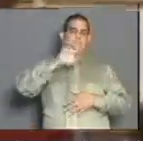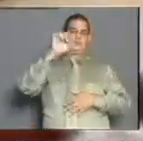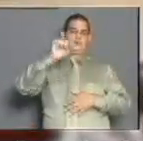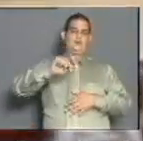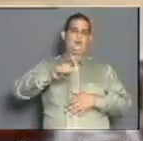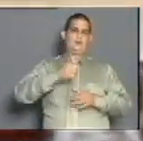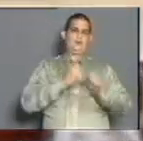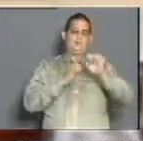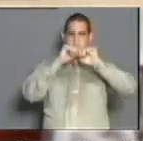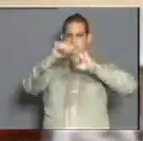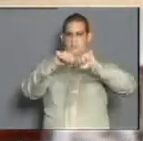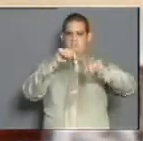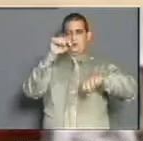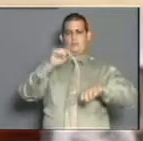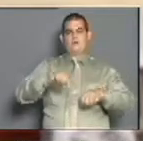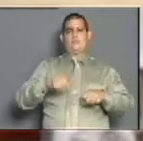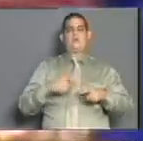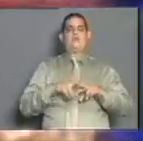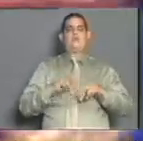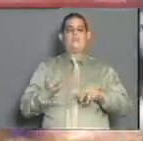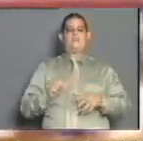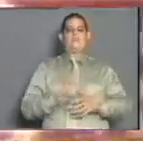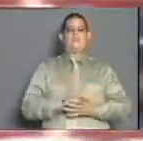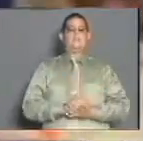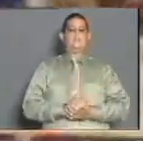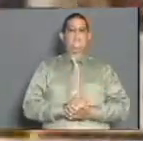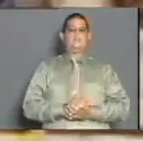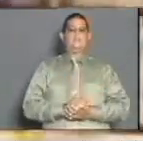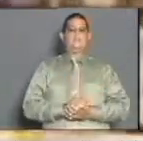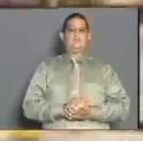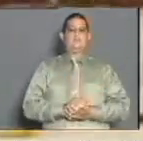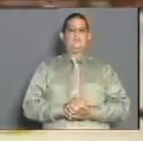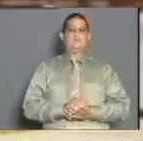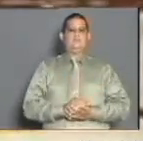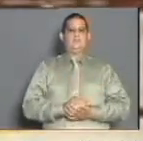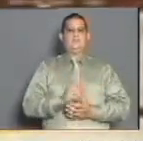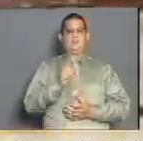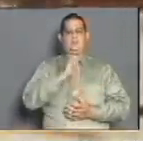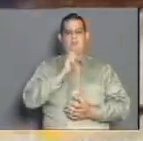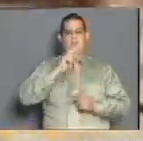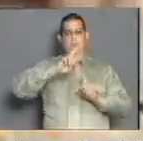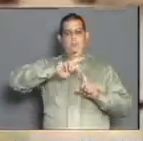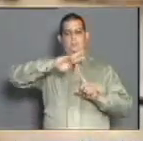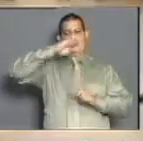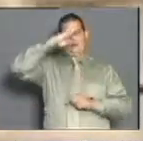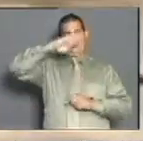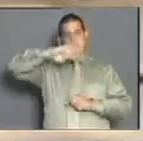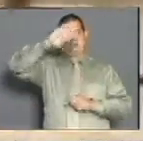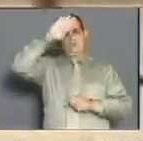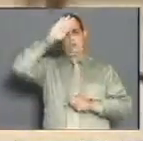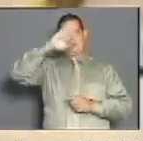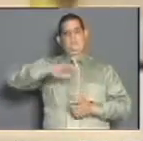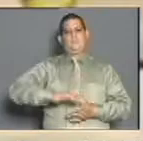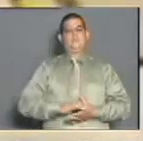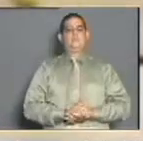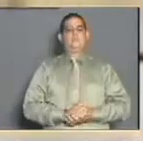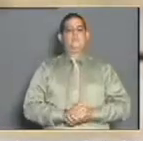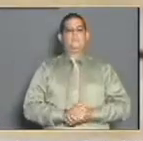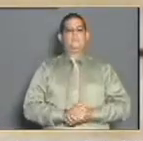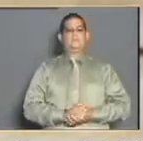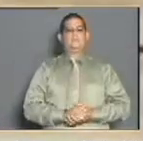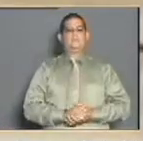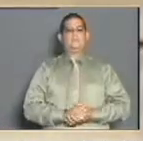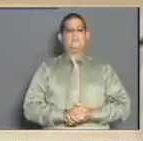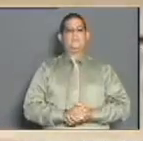para el boxeo de este norte oriental de Cuba. Desde Olguín, Vladimir Marrero, Sistema Informativo de la Televisión Cubana.